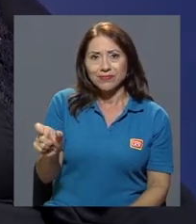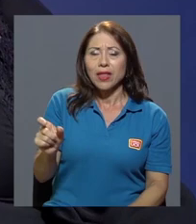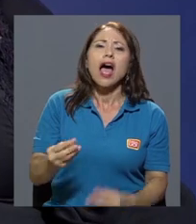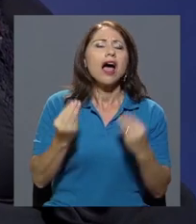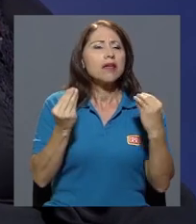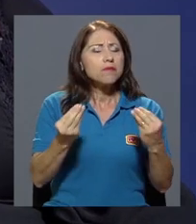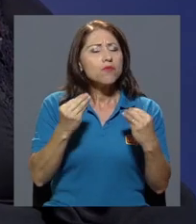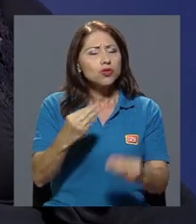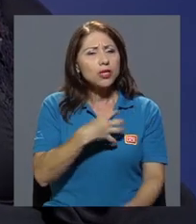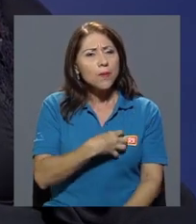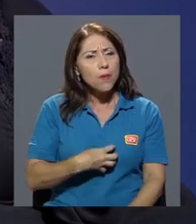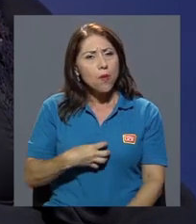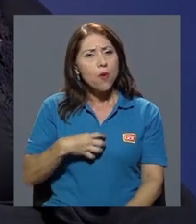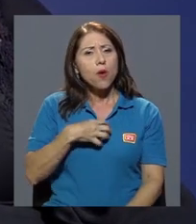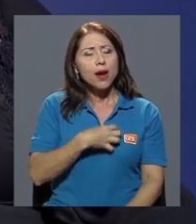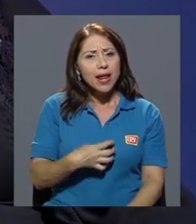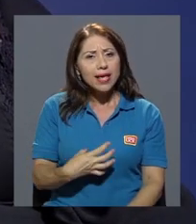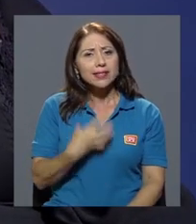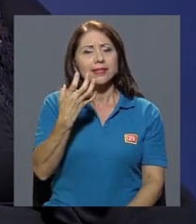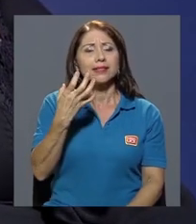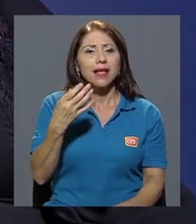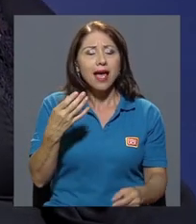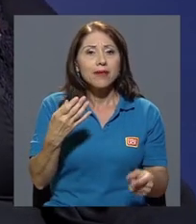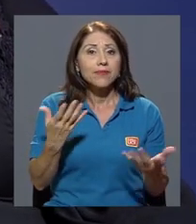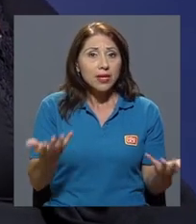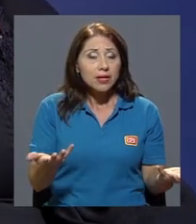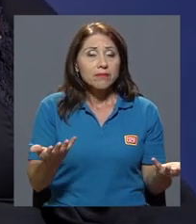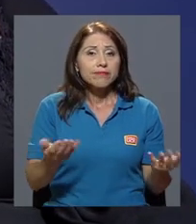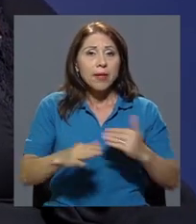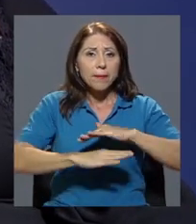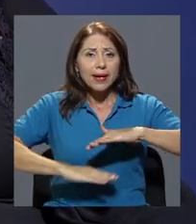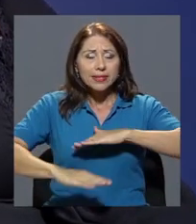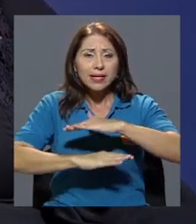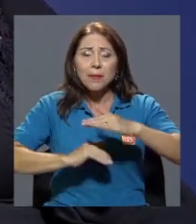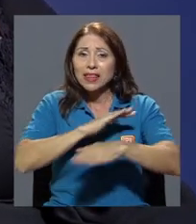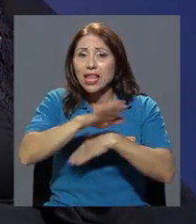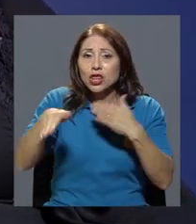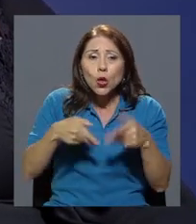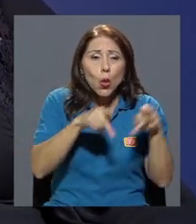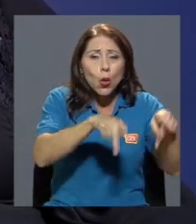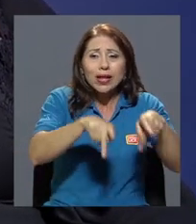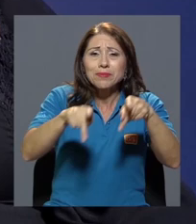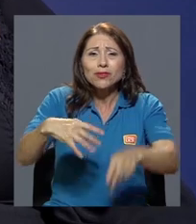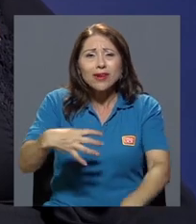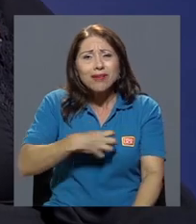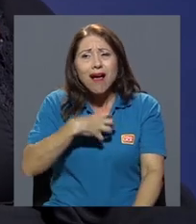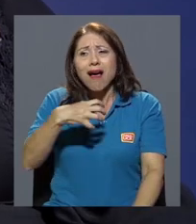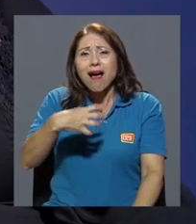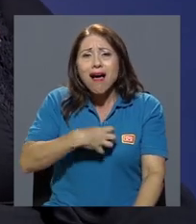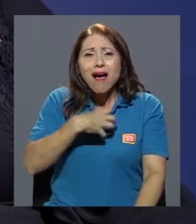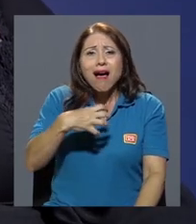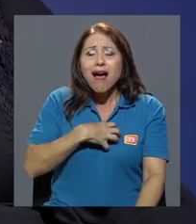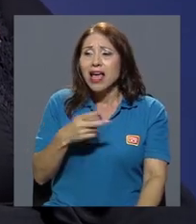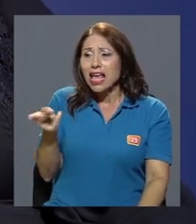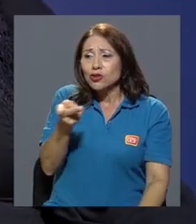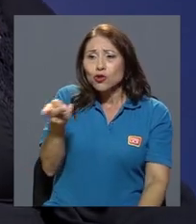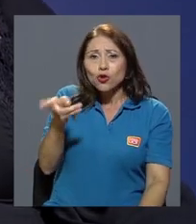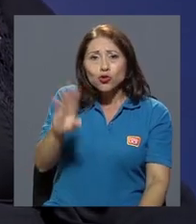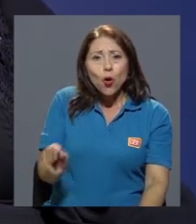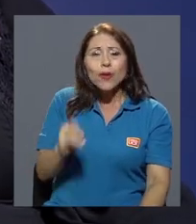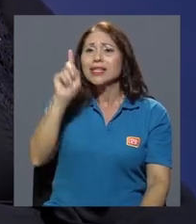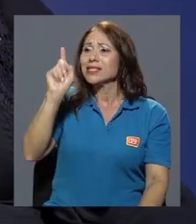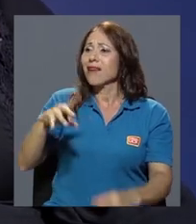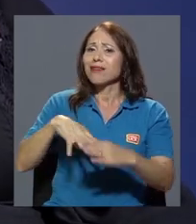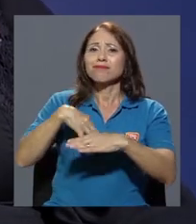mucha molestia y, pues, básicamente todo el mundo reclama que estos jóvenes deben de ser